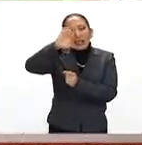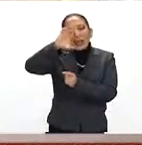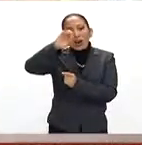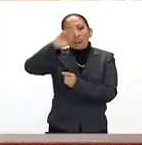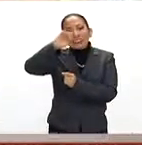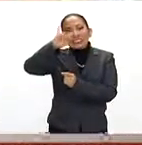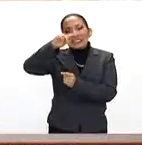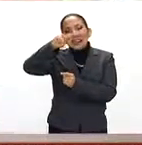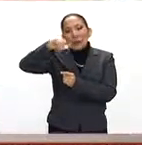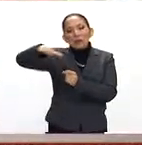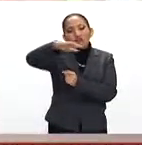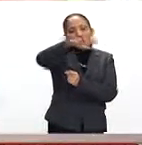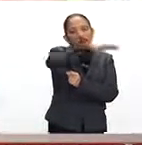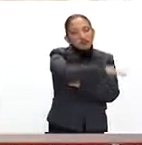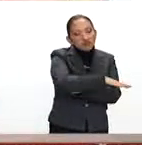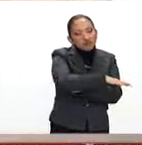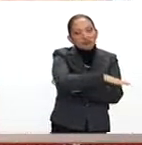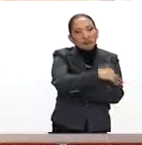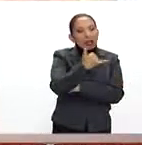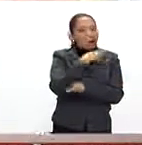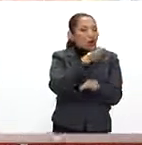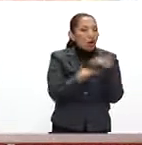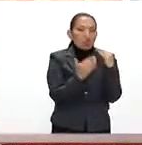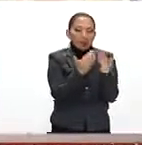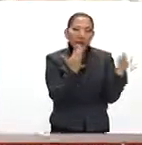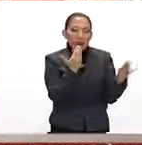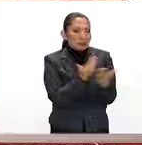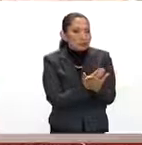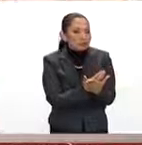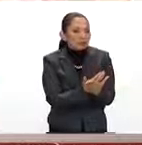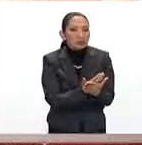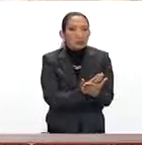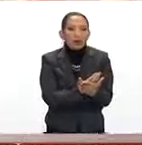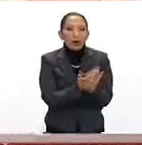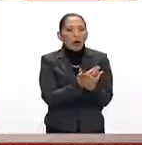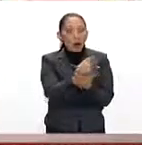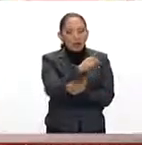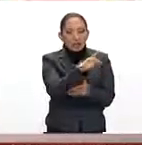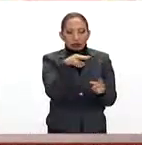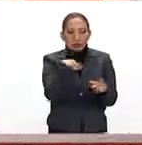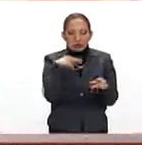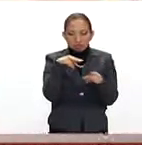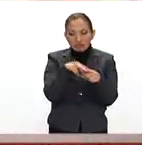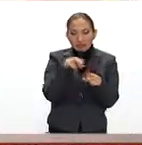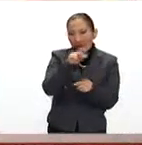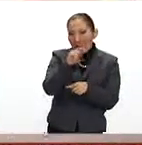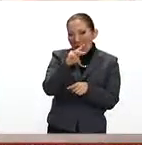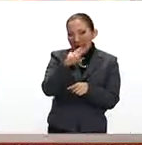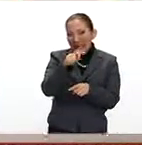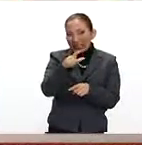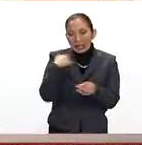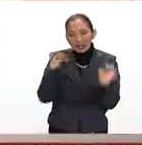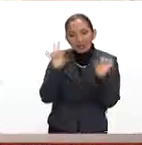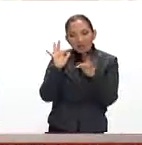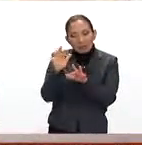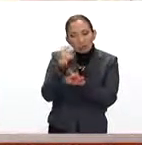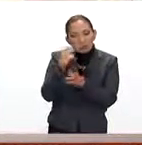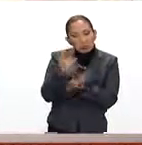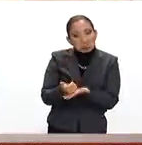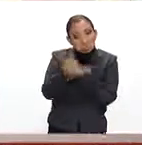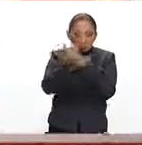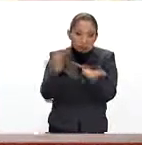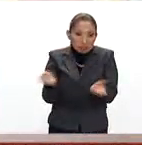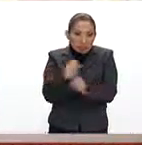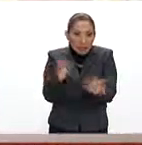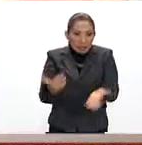para abrirnos oportunidades en Estados Unidos incluso y abrirnos oportunidades aquí en México.